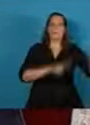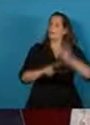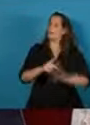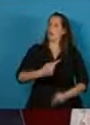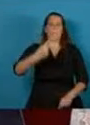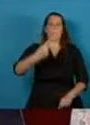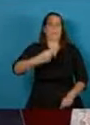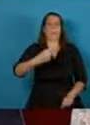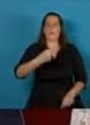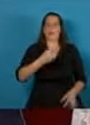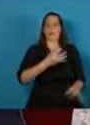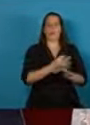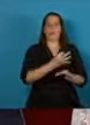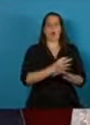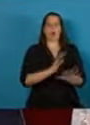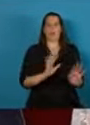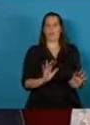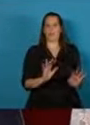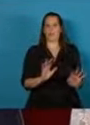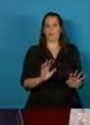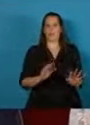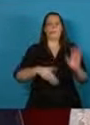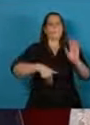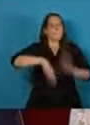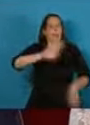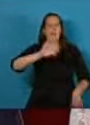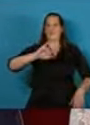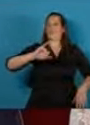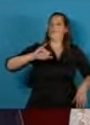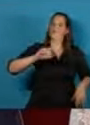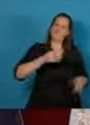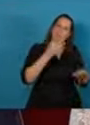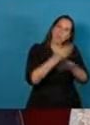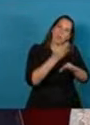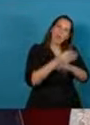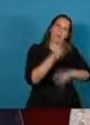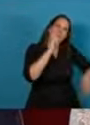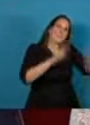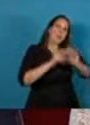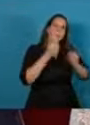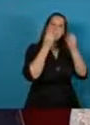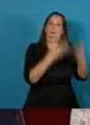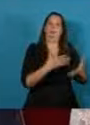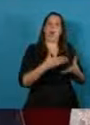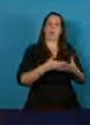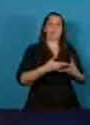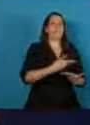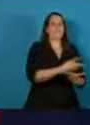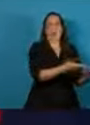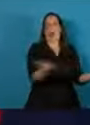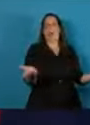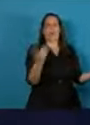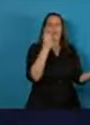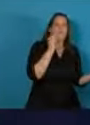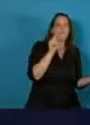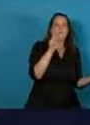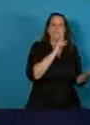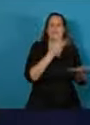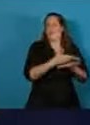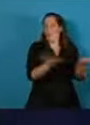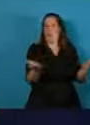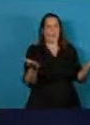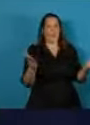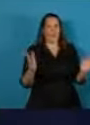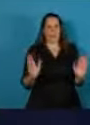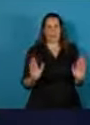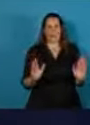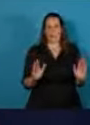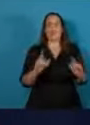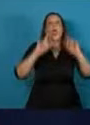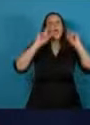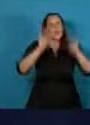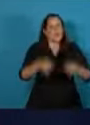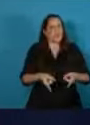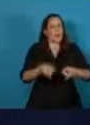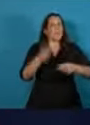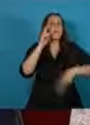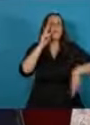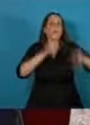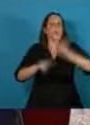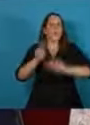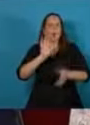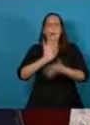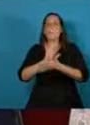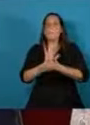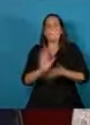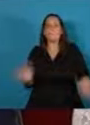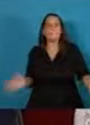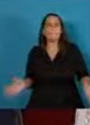más y mejor educación para todas y todos y también vamos a promover que todas las jurisdicciones